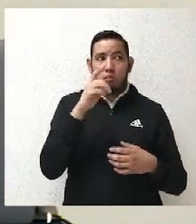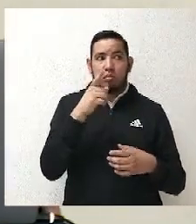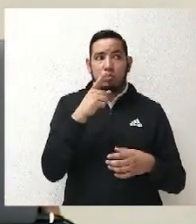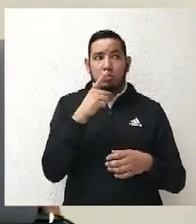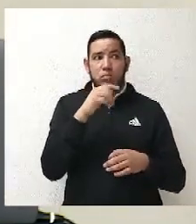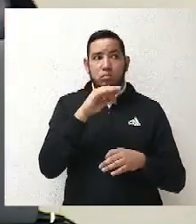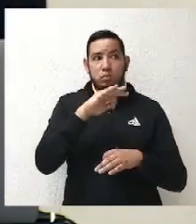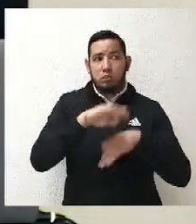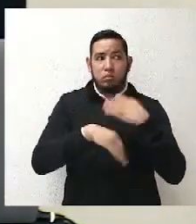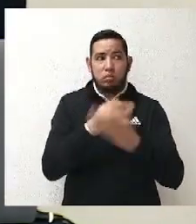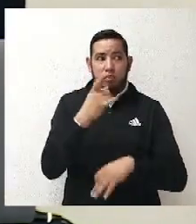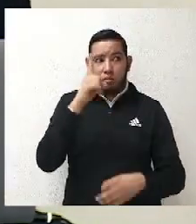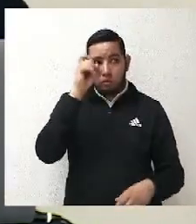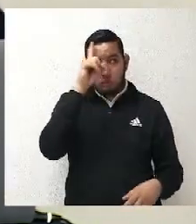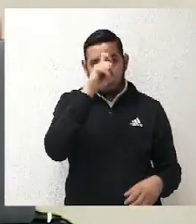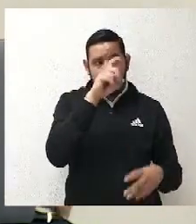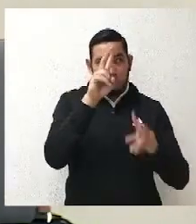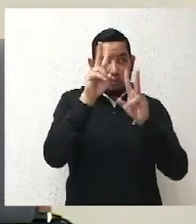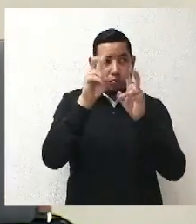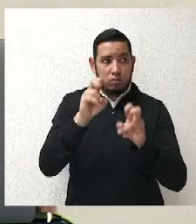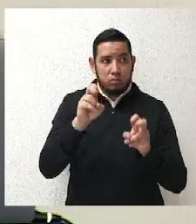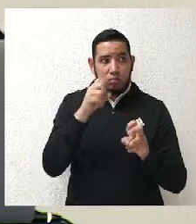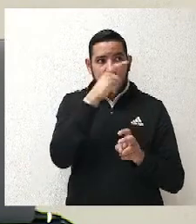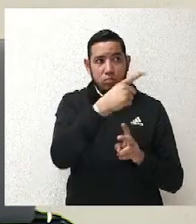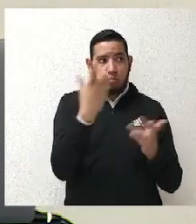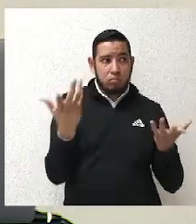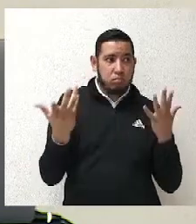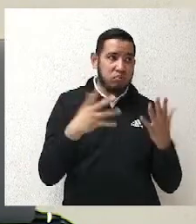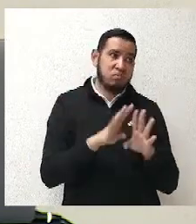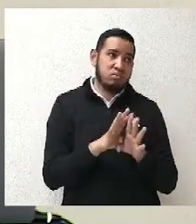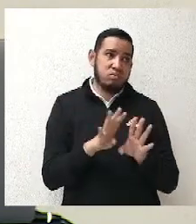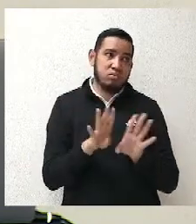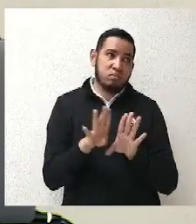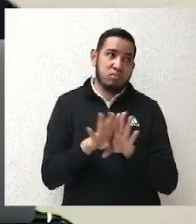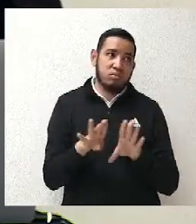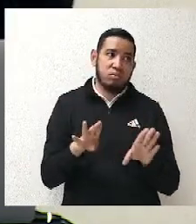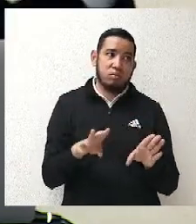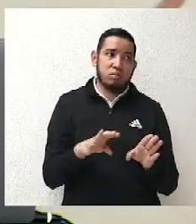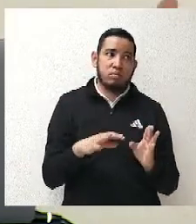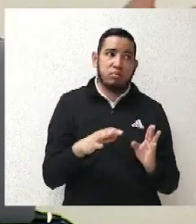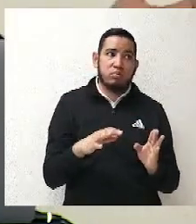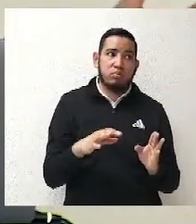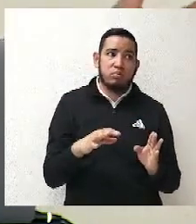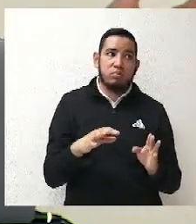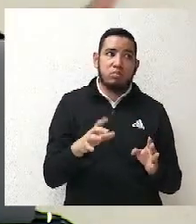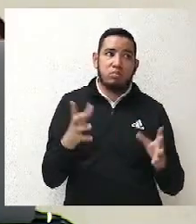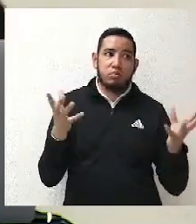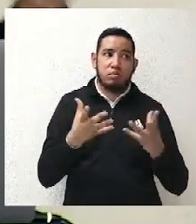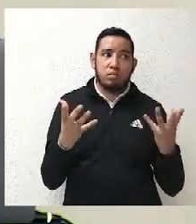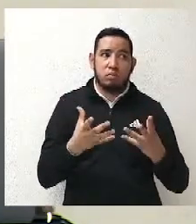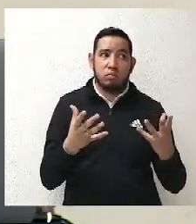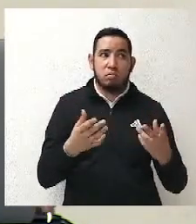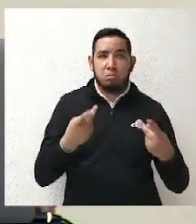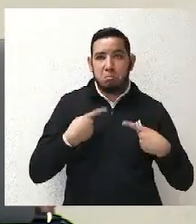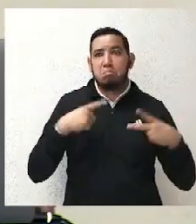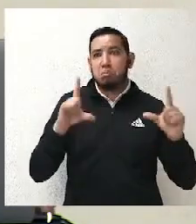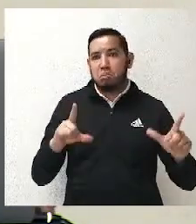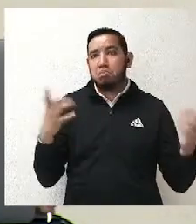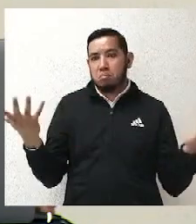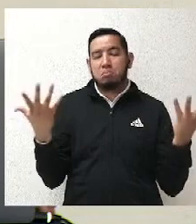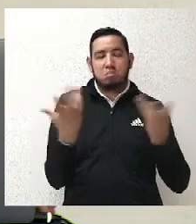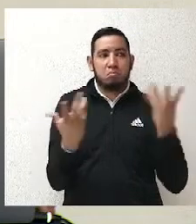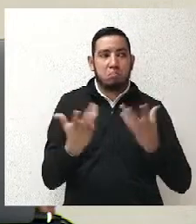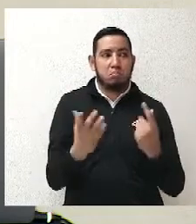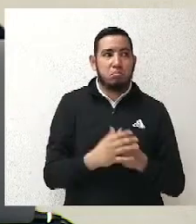sido paulatino. Y te digo, las reglas estaban dadas tanto por el acuerdo que se había emitido, por una decisión de la propia